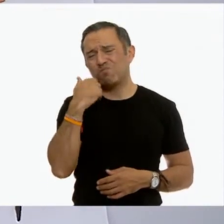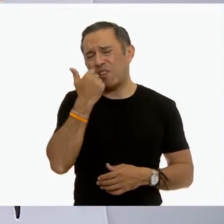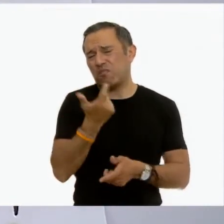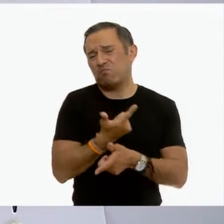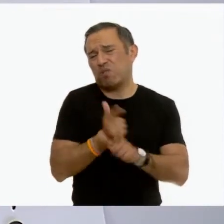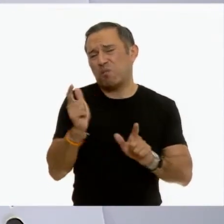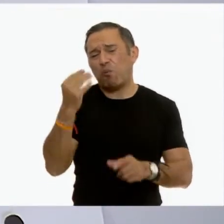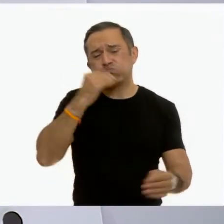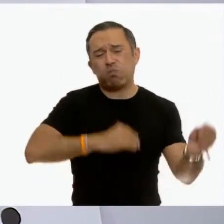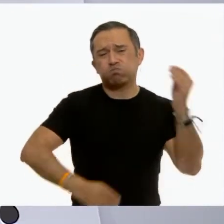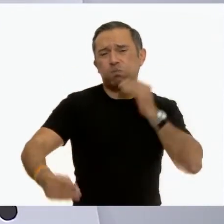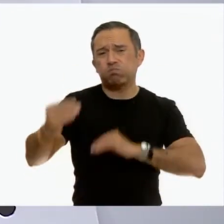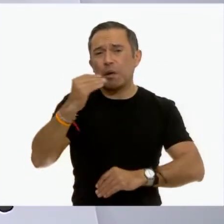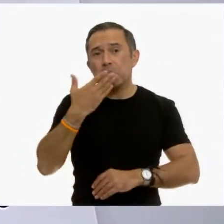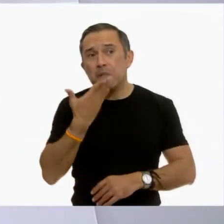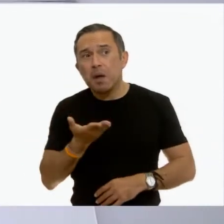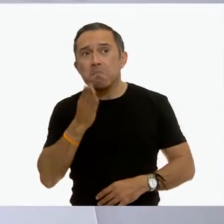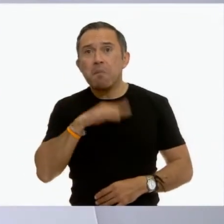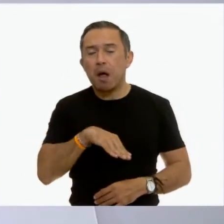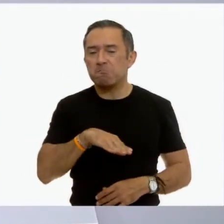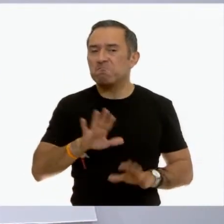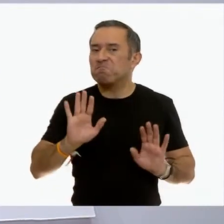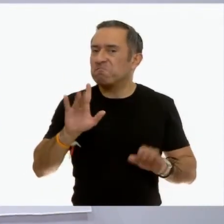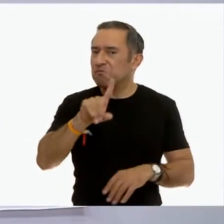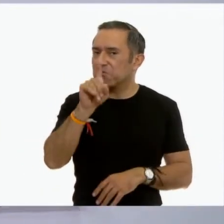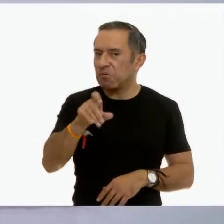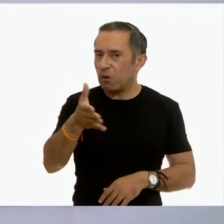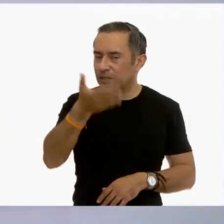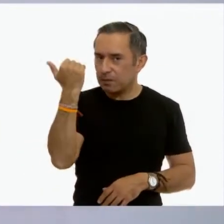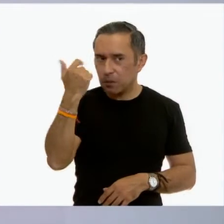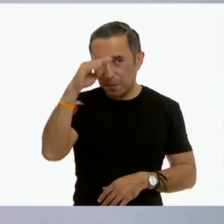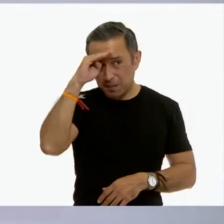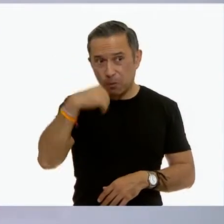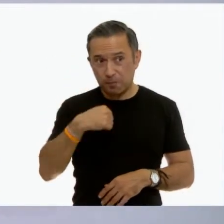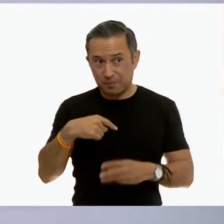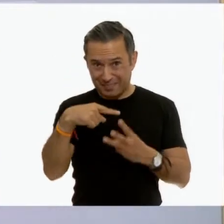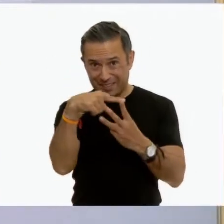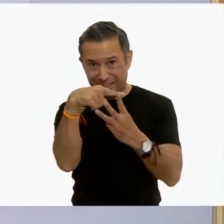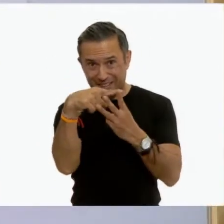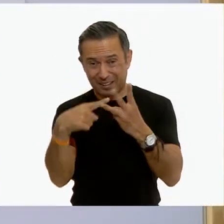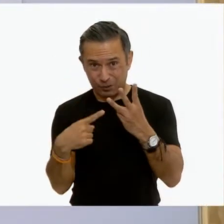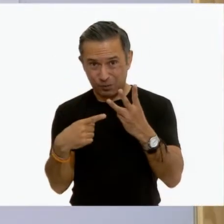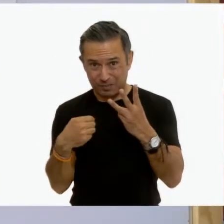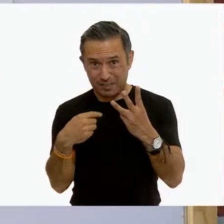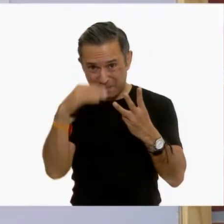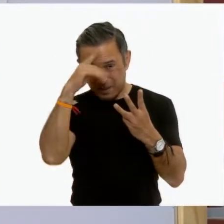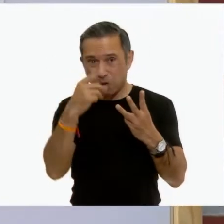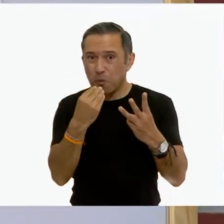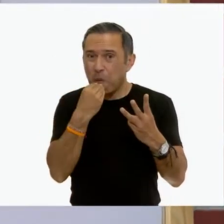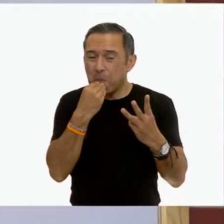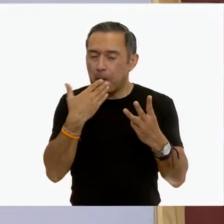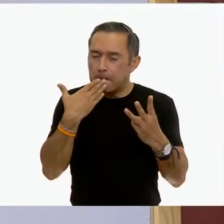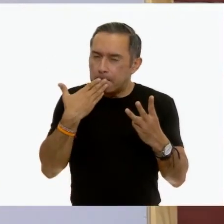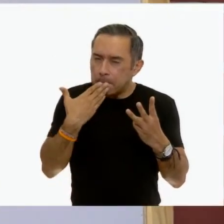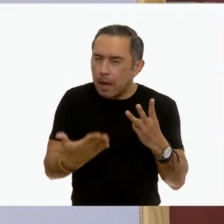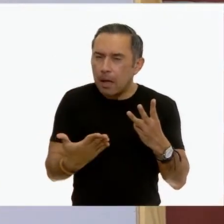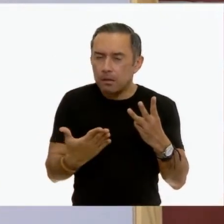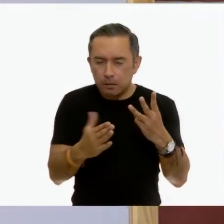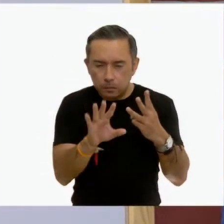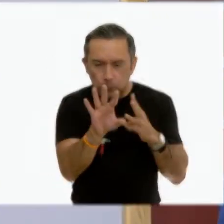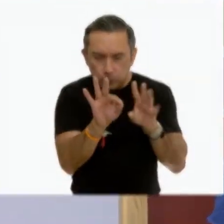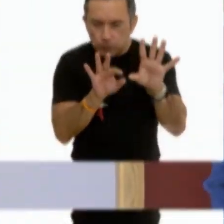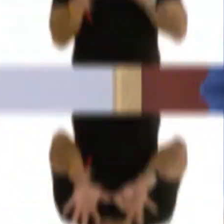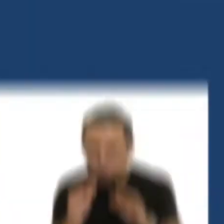Ahora bien, ¿quién de los tres creen que consuma lo correcto y adecuado para